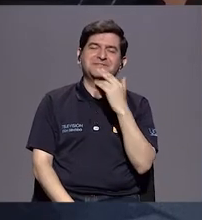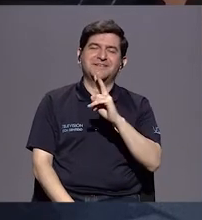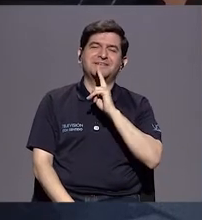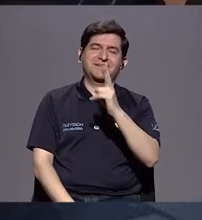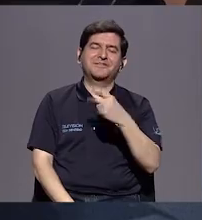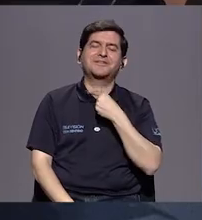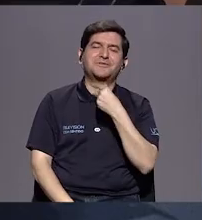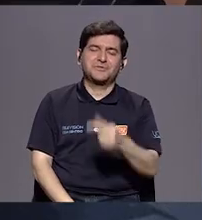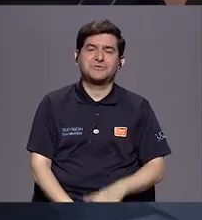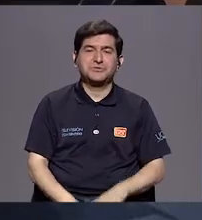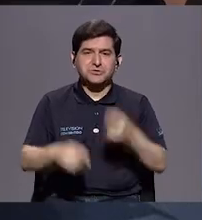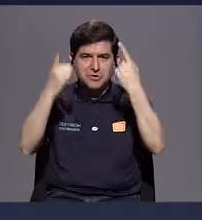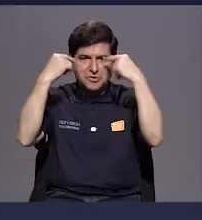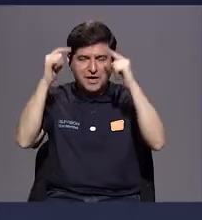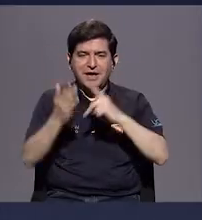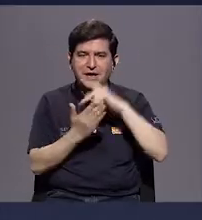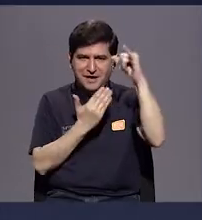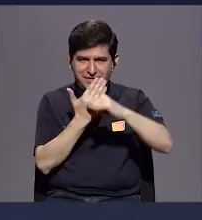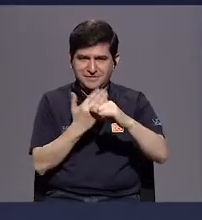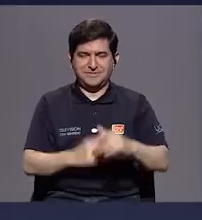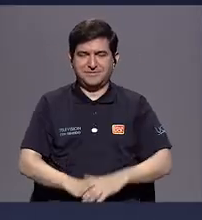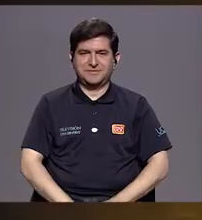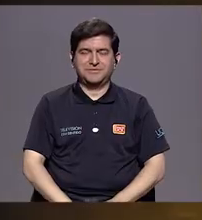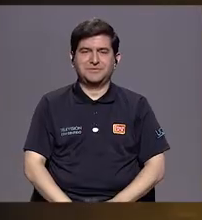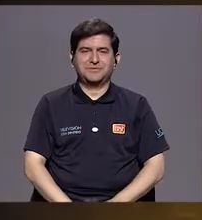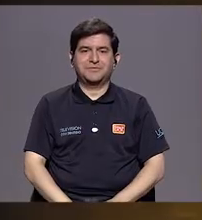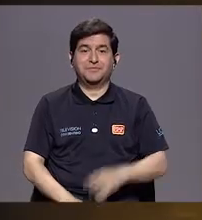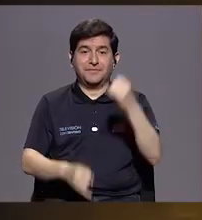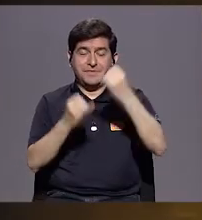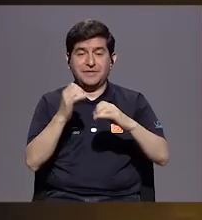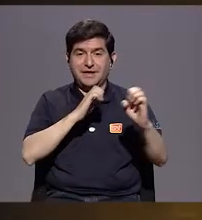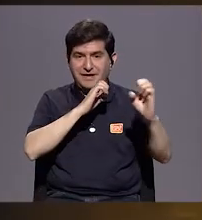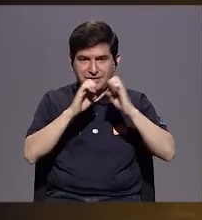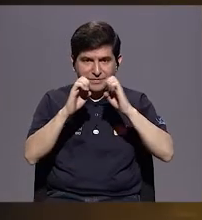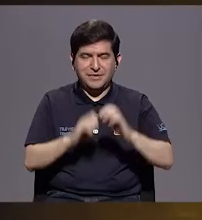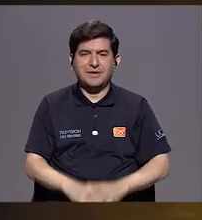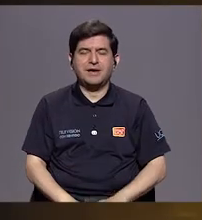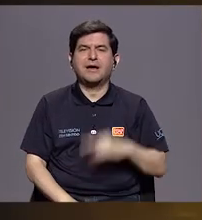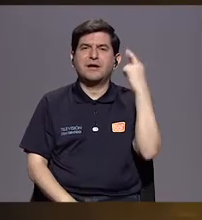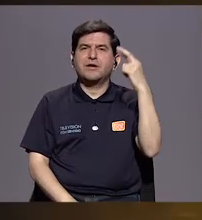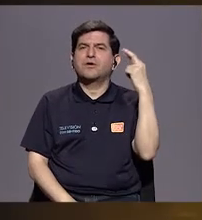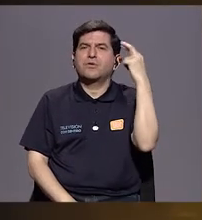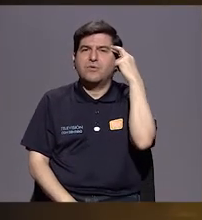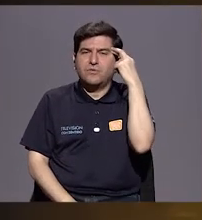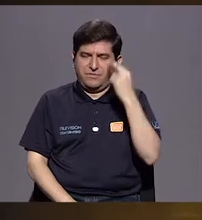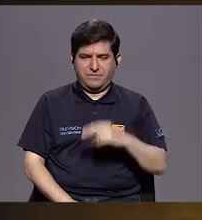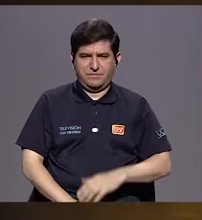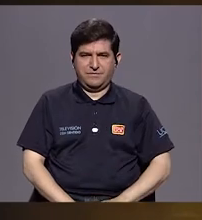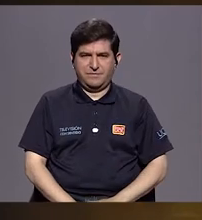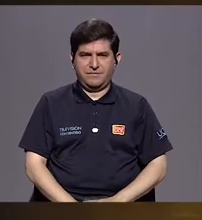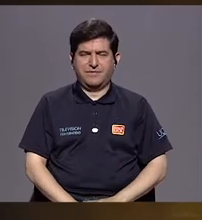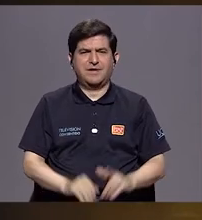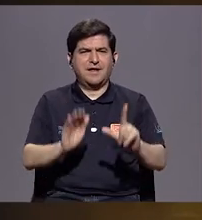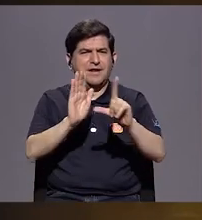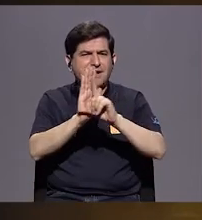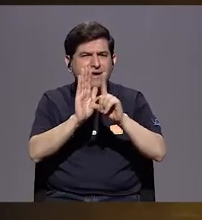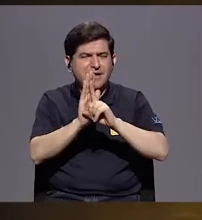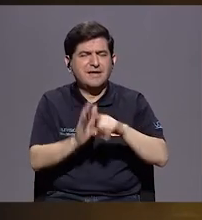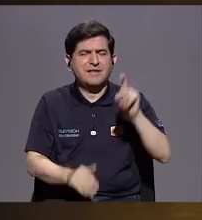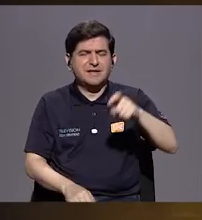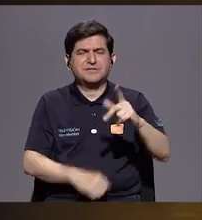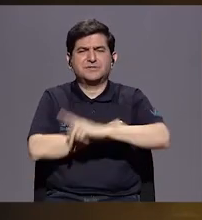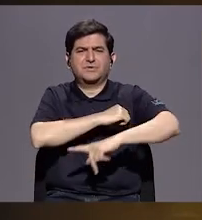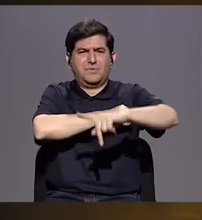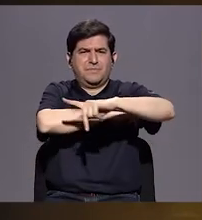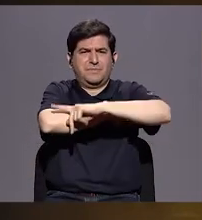de verdad Y esperamos que tenga éxito en sus proyectos. Gracias. Vamos a terminar la entrevista con una reflexión sobre qué legislación requiere